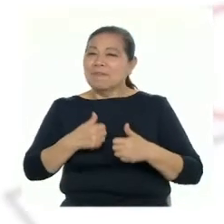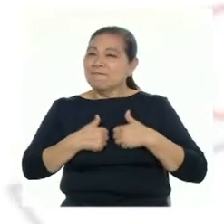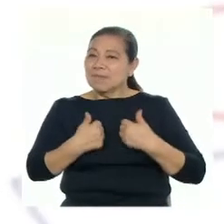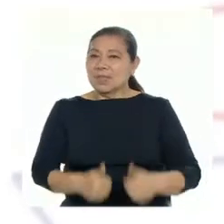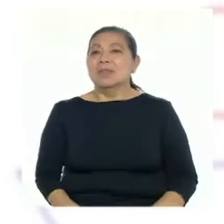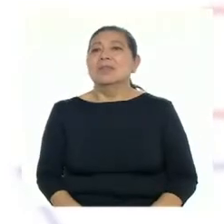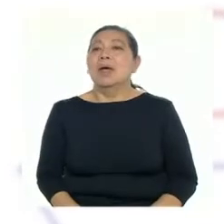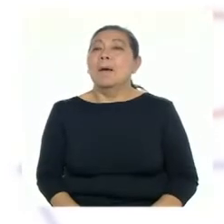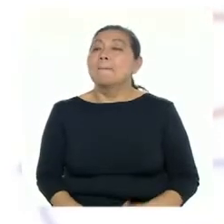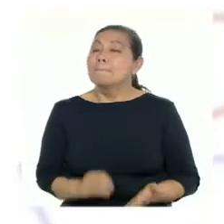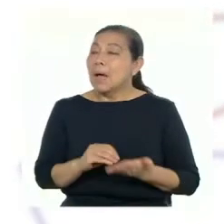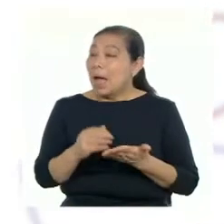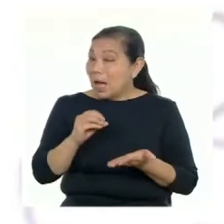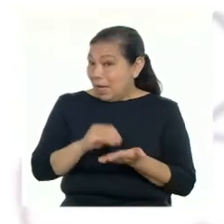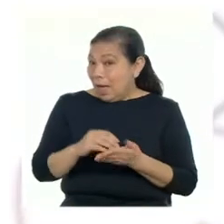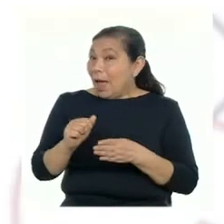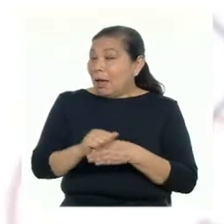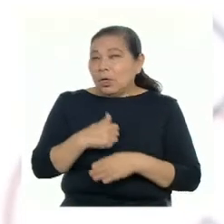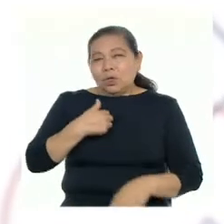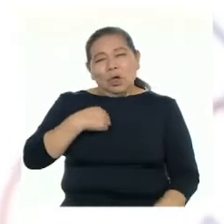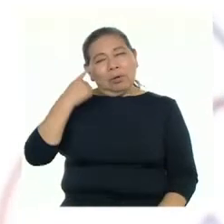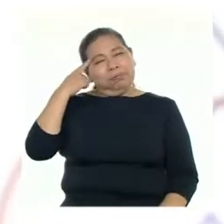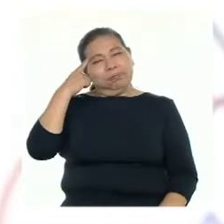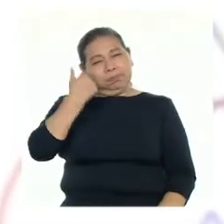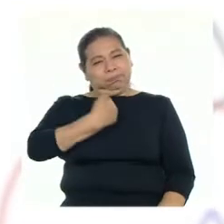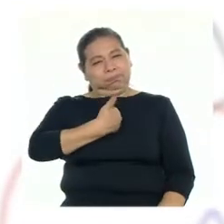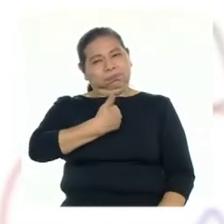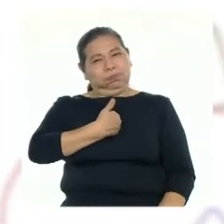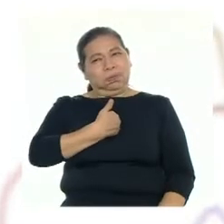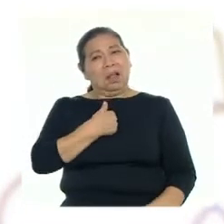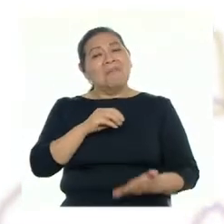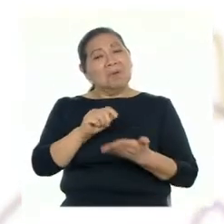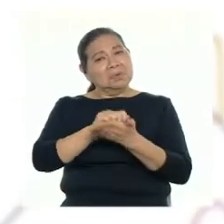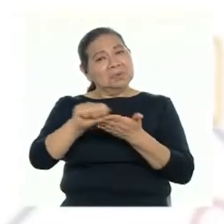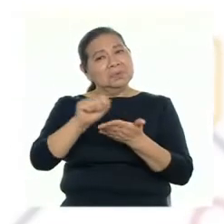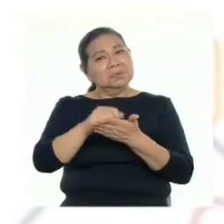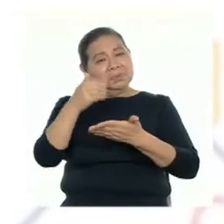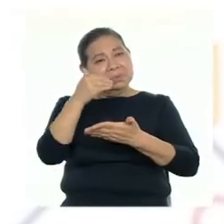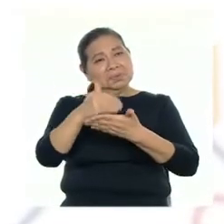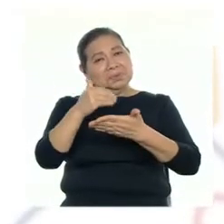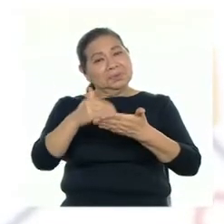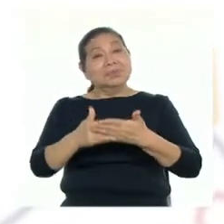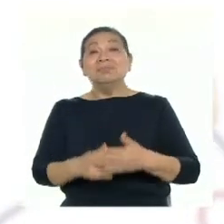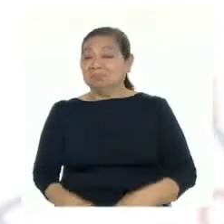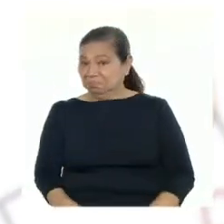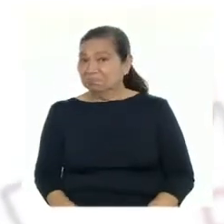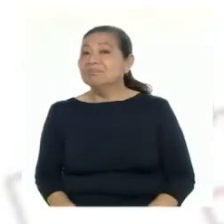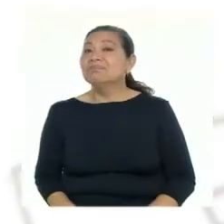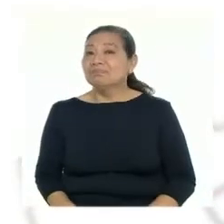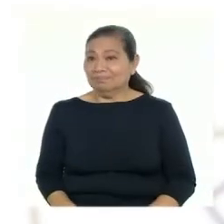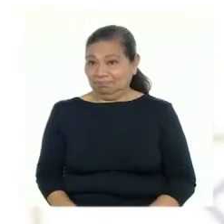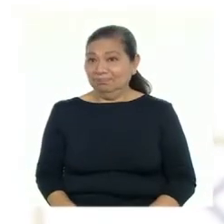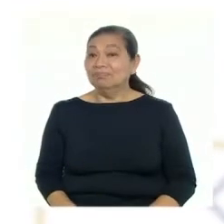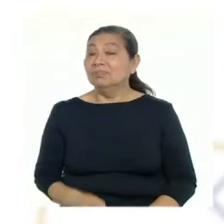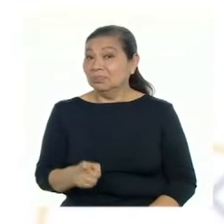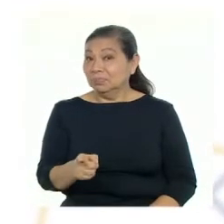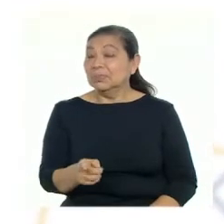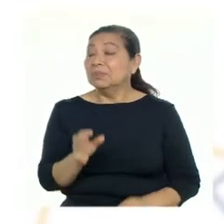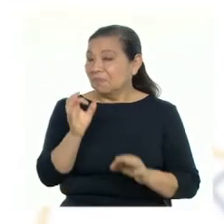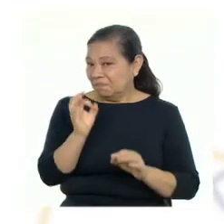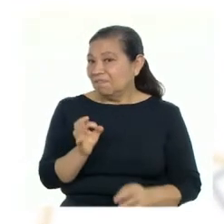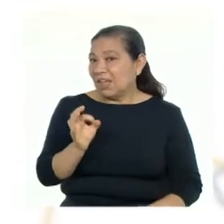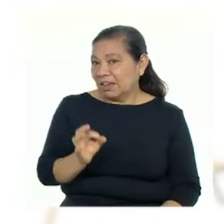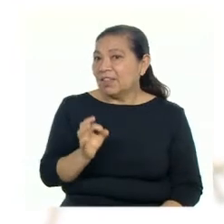Me imagino que mientras más practiquemos el autoconocimiento, más sencillo será completar estos campos, ¿no, profesora? Estás en lo